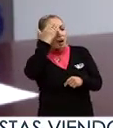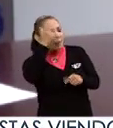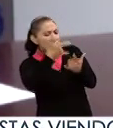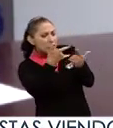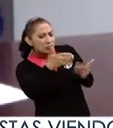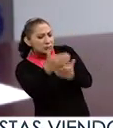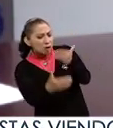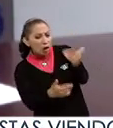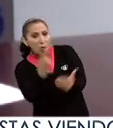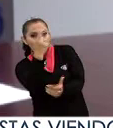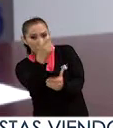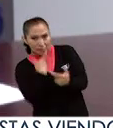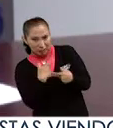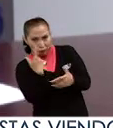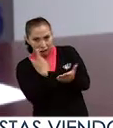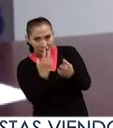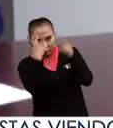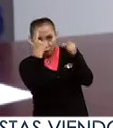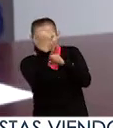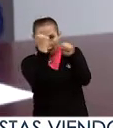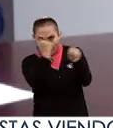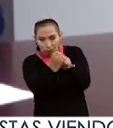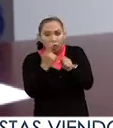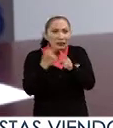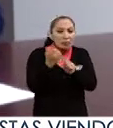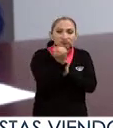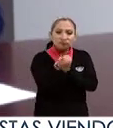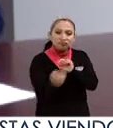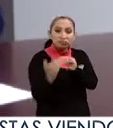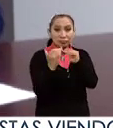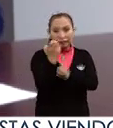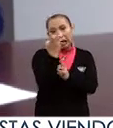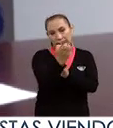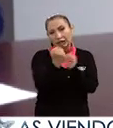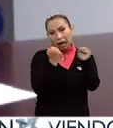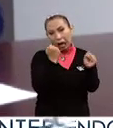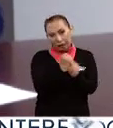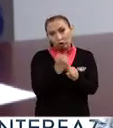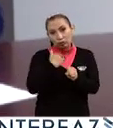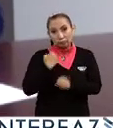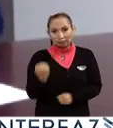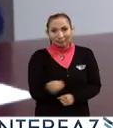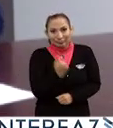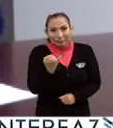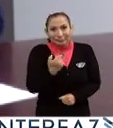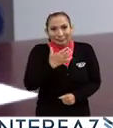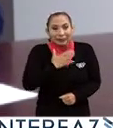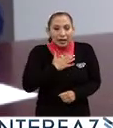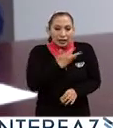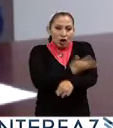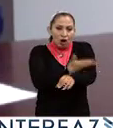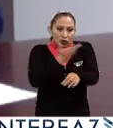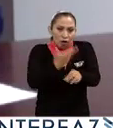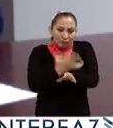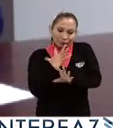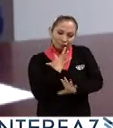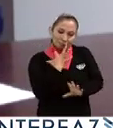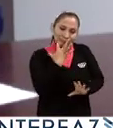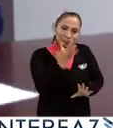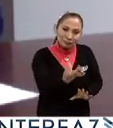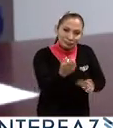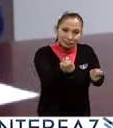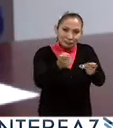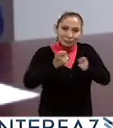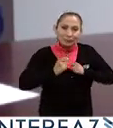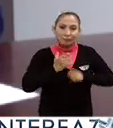trayectoria de un egresado cada año. Y bueno, pues este año yo tuve la fortuna y el honor de ser quien